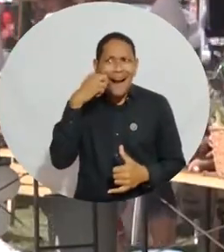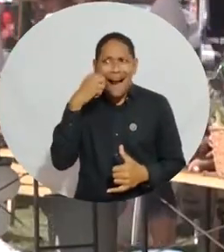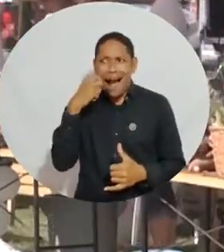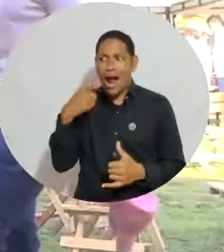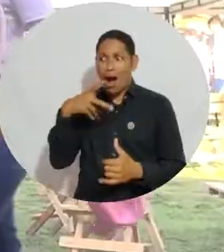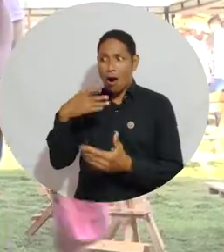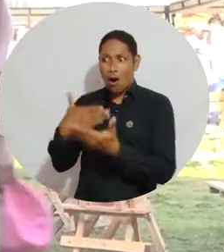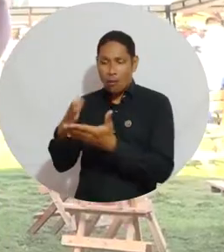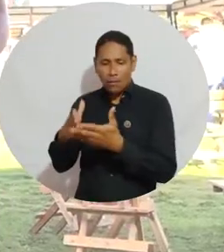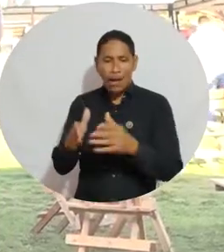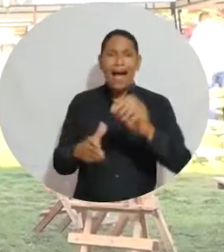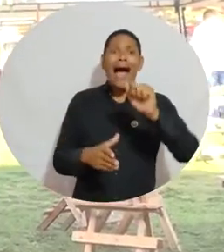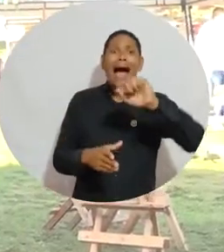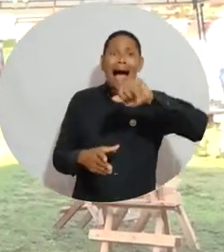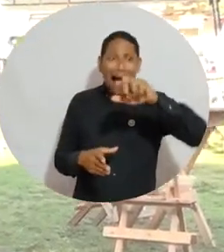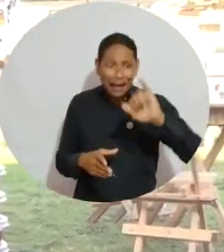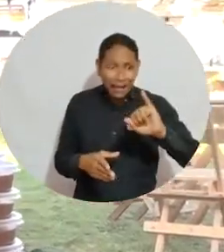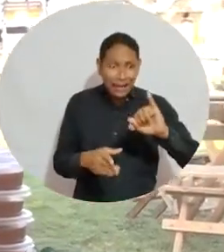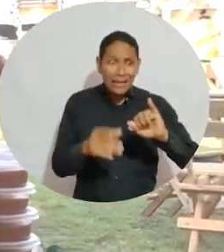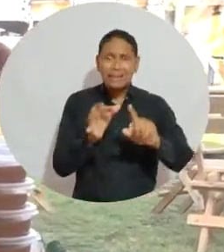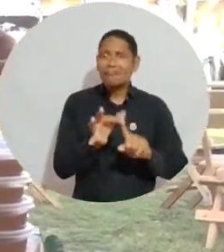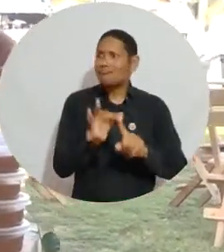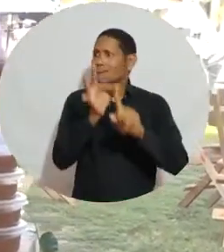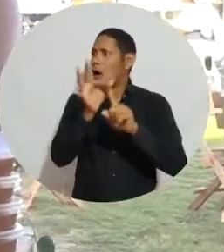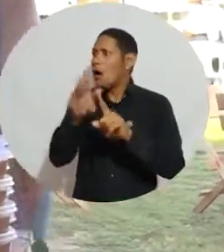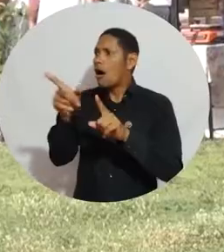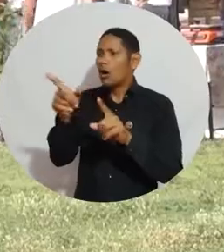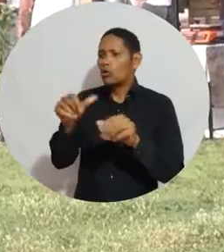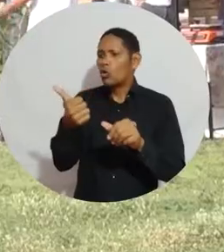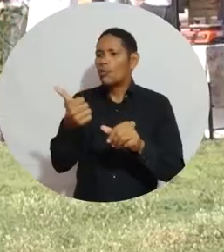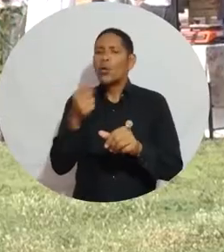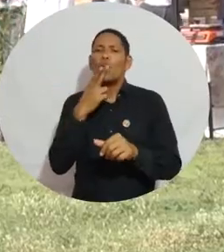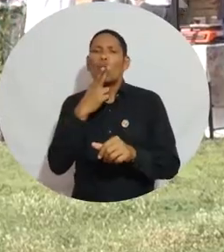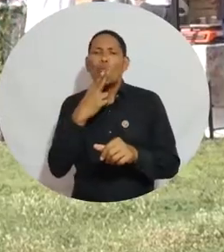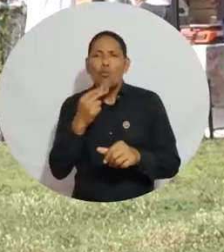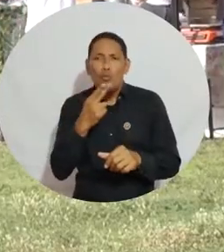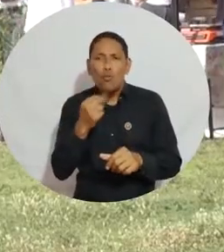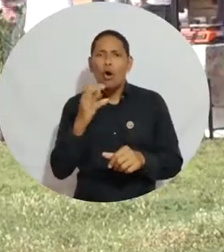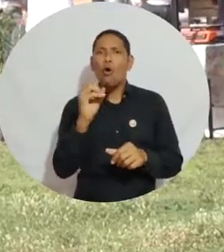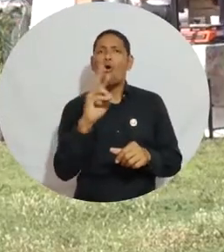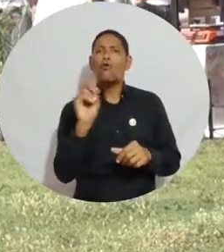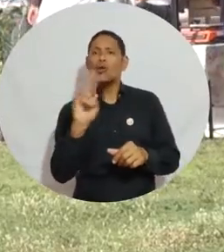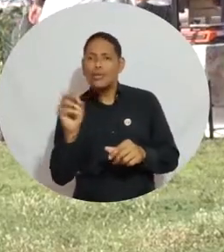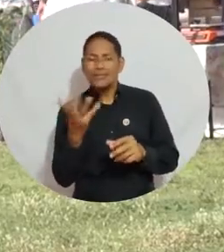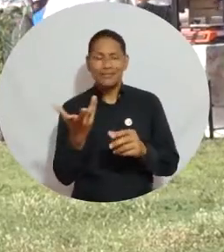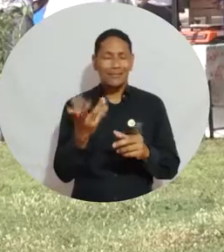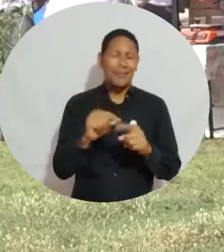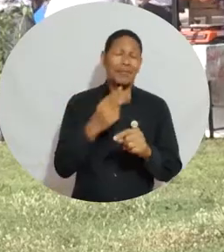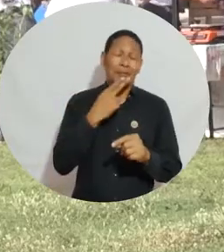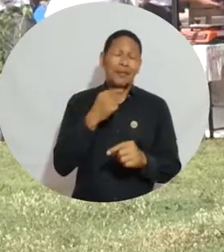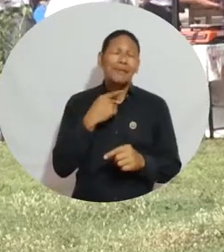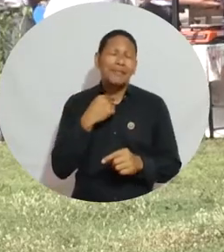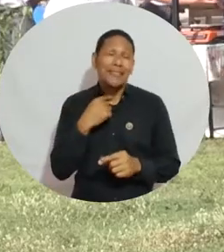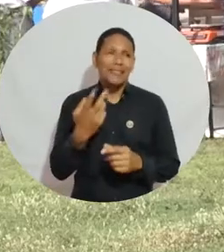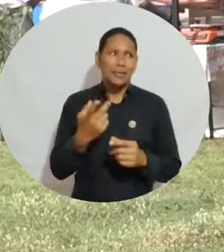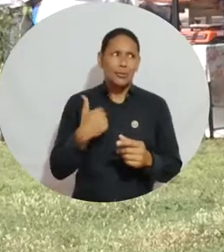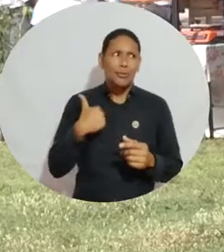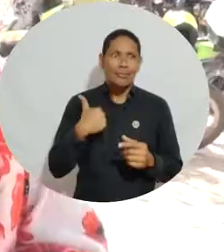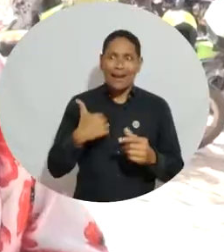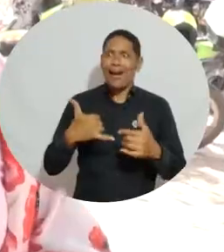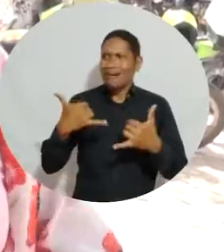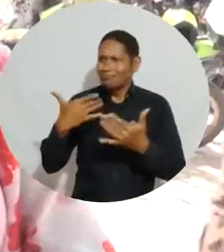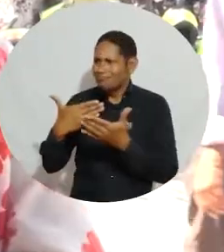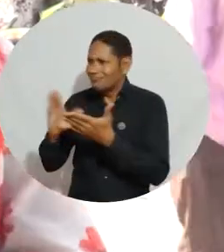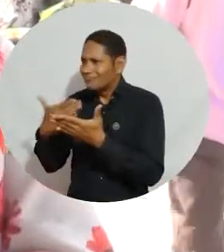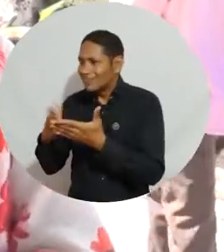de comprar. Compré ají porque no se consigue este ají. Compré dulce decoroso, que también me gusta.